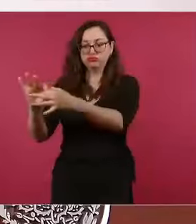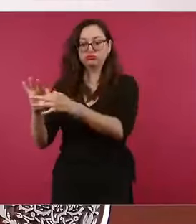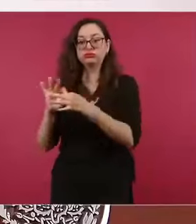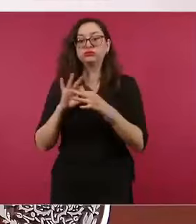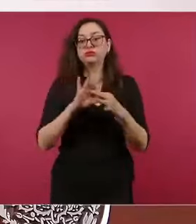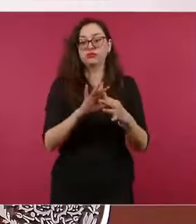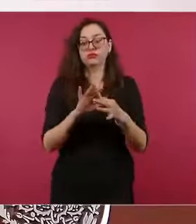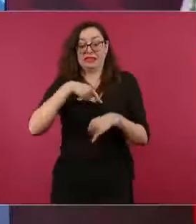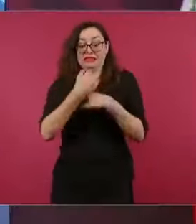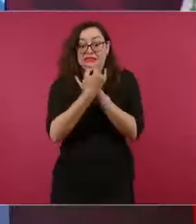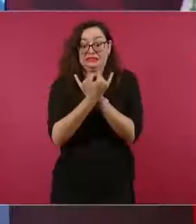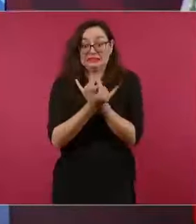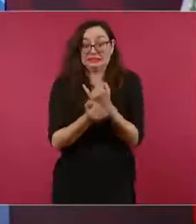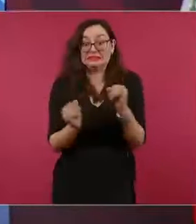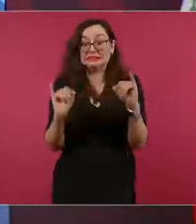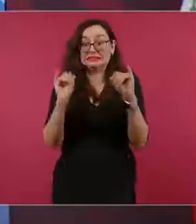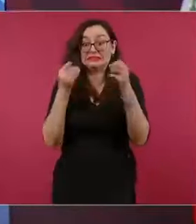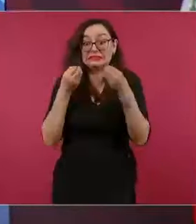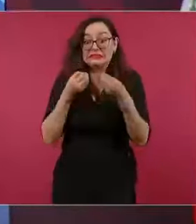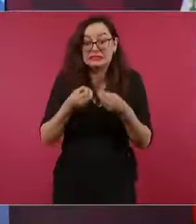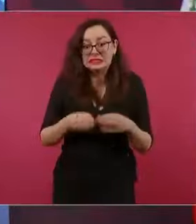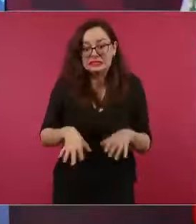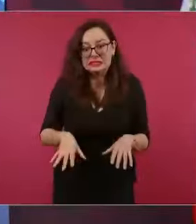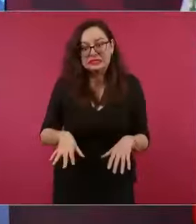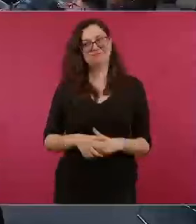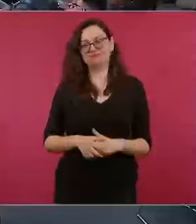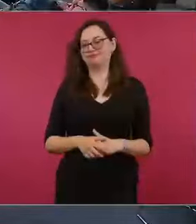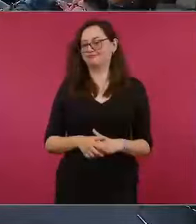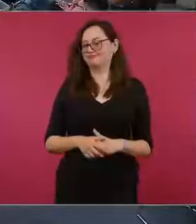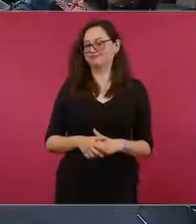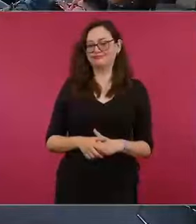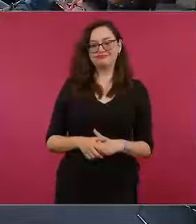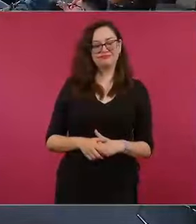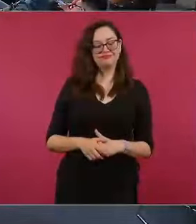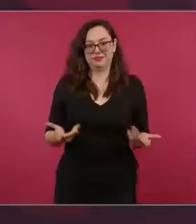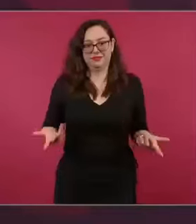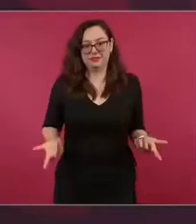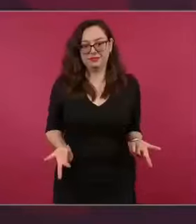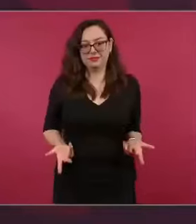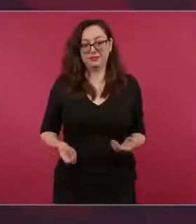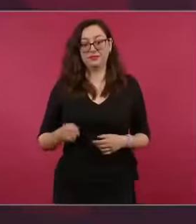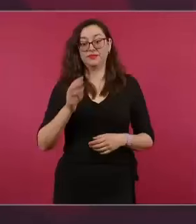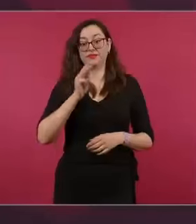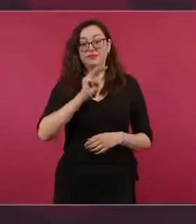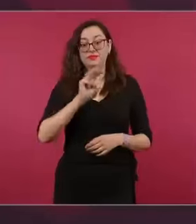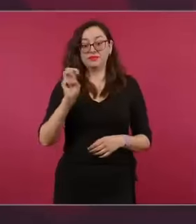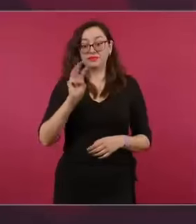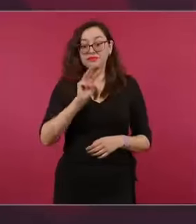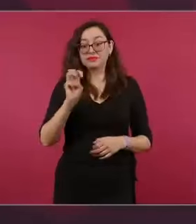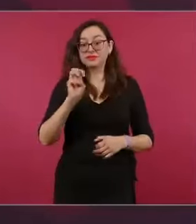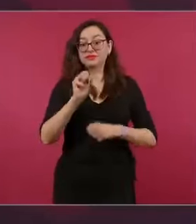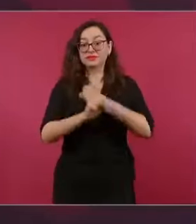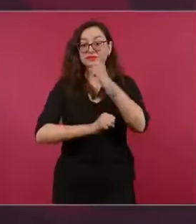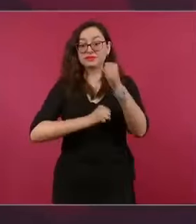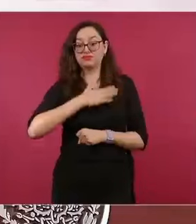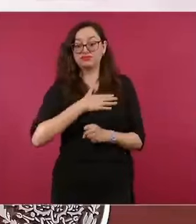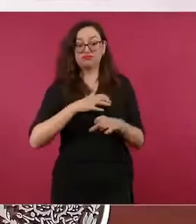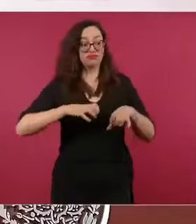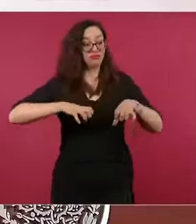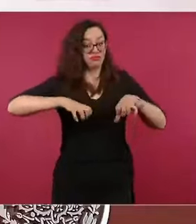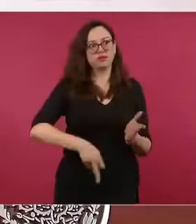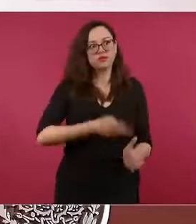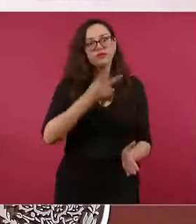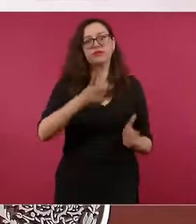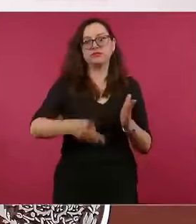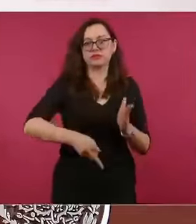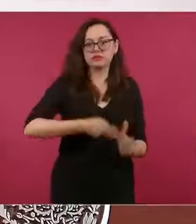Nos costó mucho, imagínense, 300 años de dominación colonial. Luego varios intentos de reconquista de